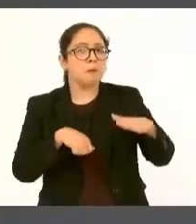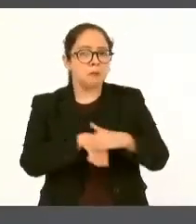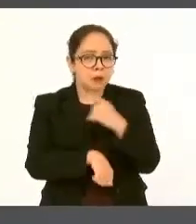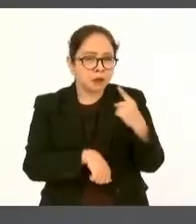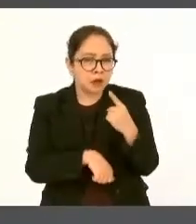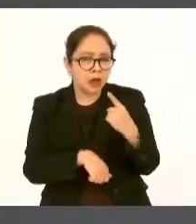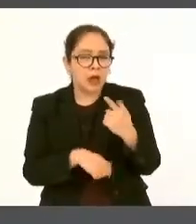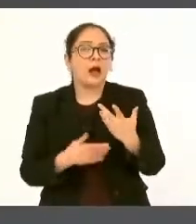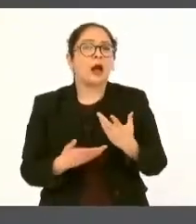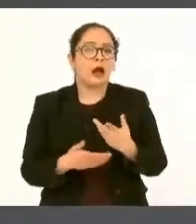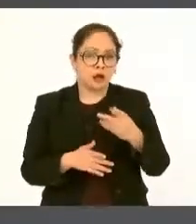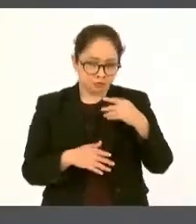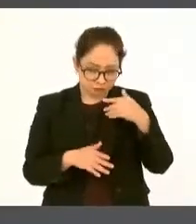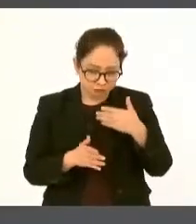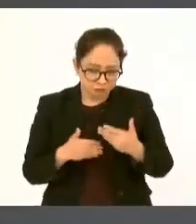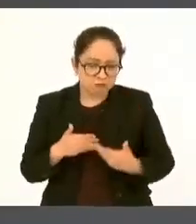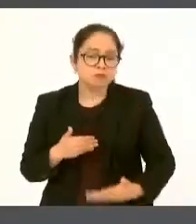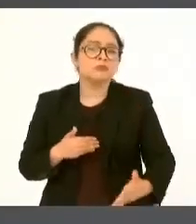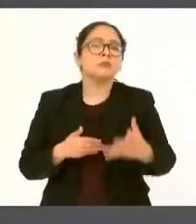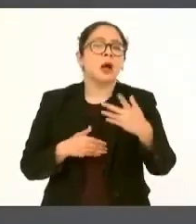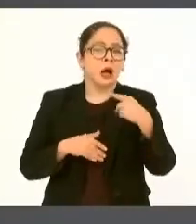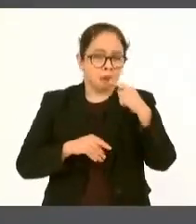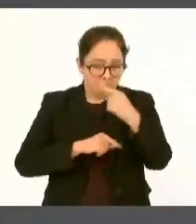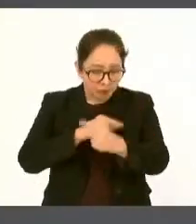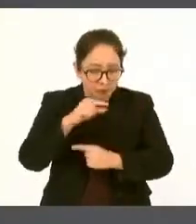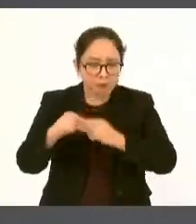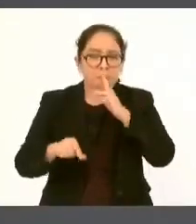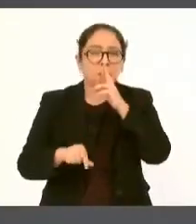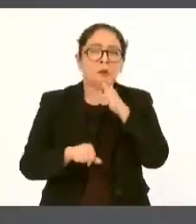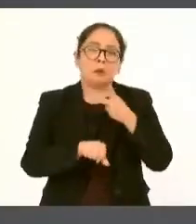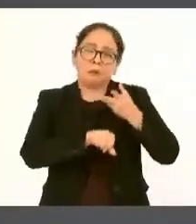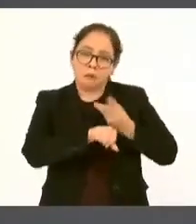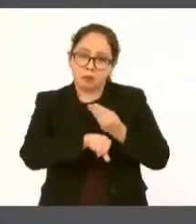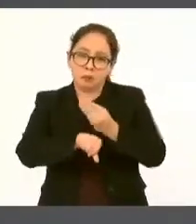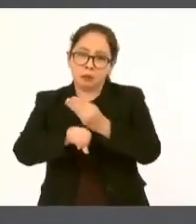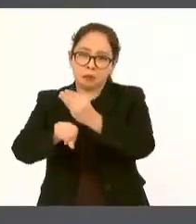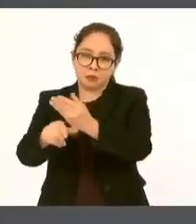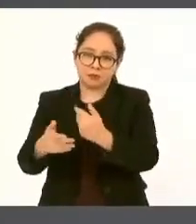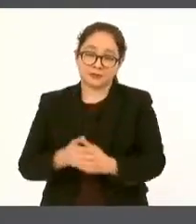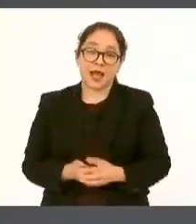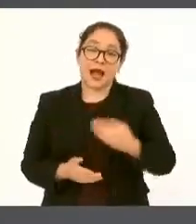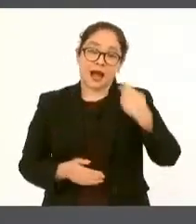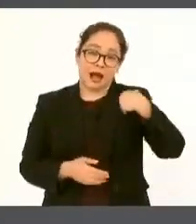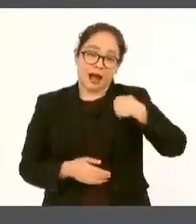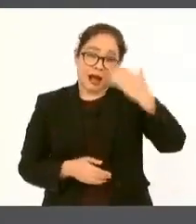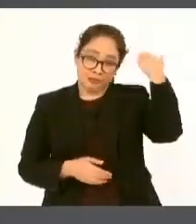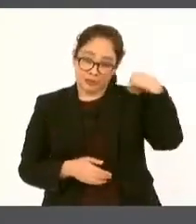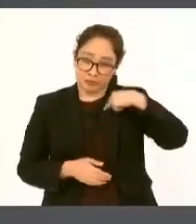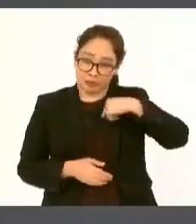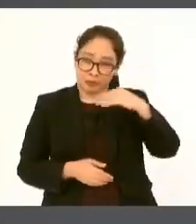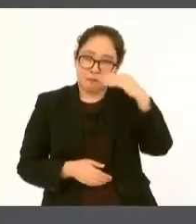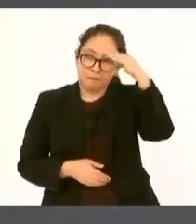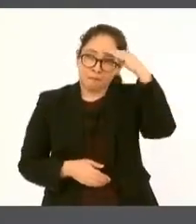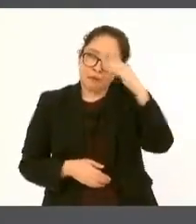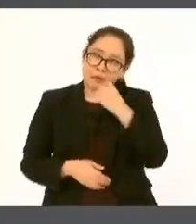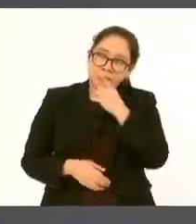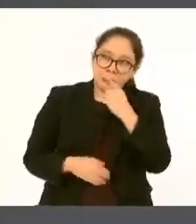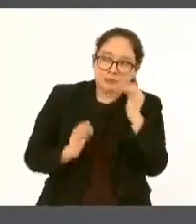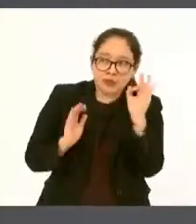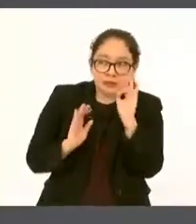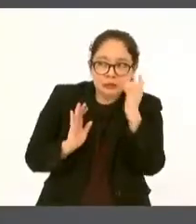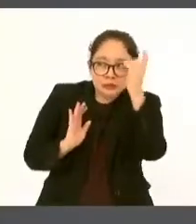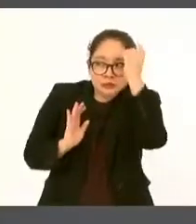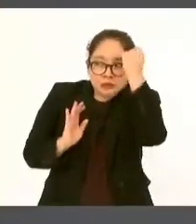porque como lo pronosticamos fue una V, caímos, tocamos